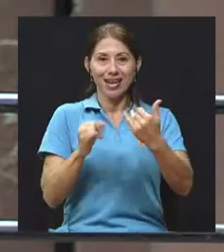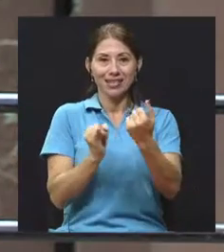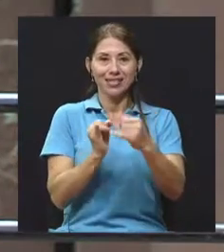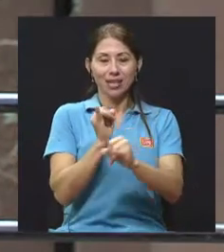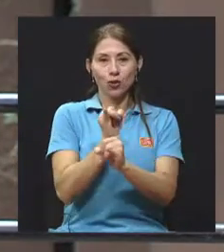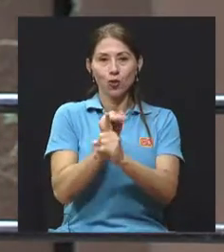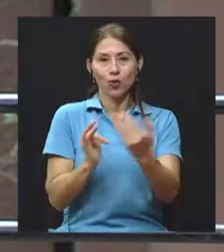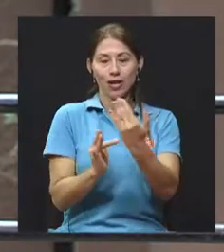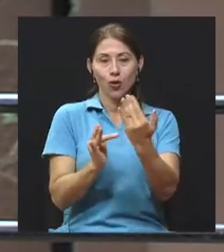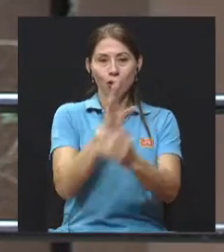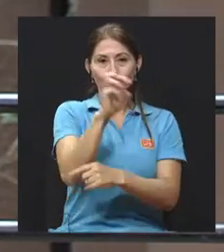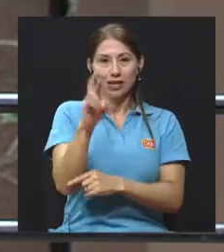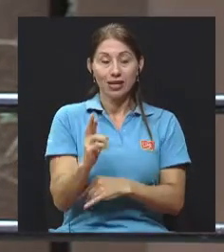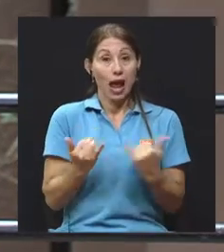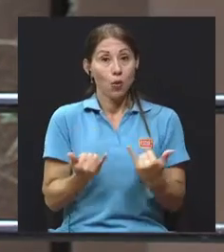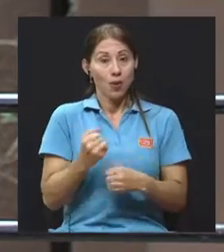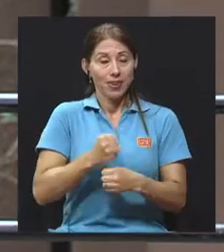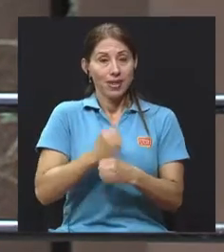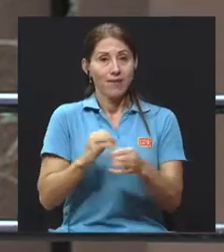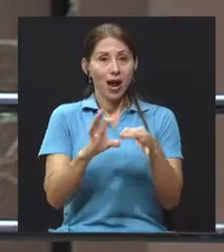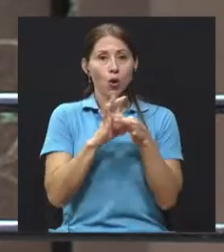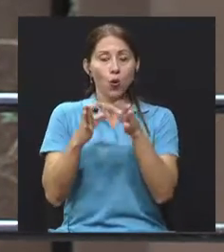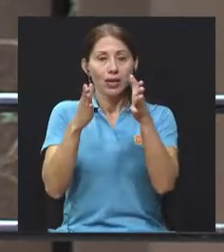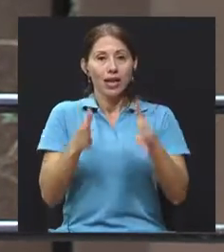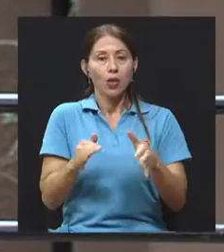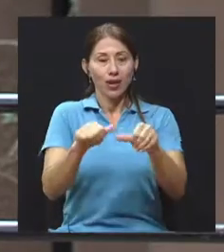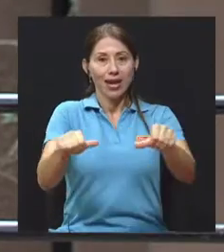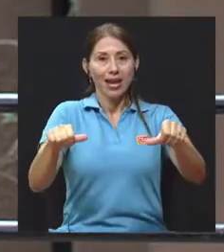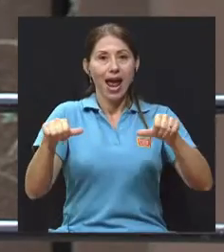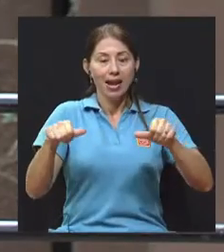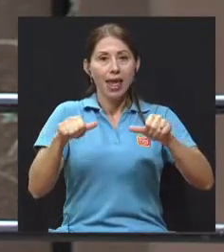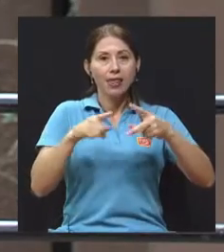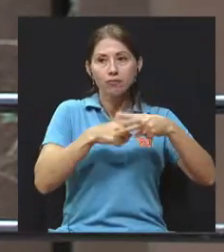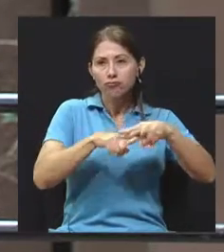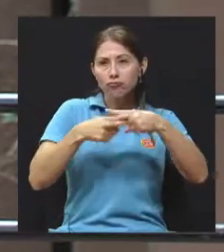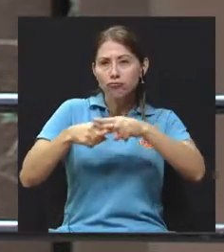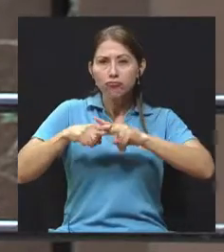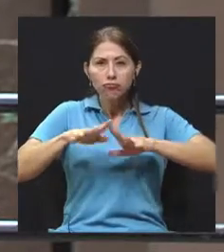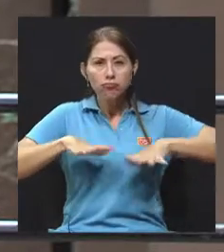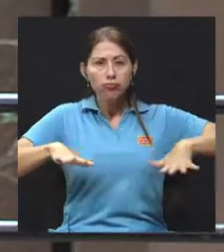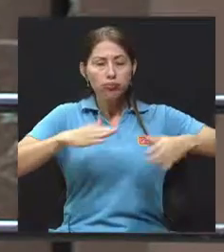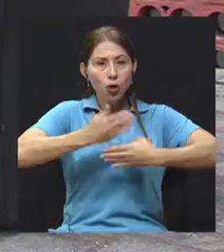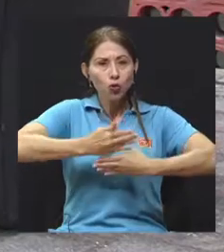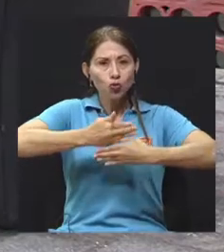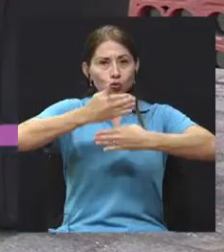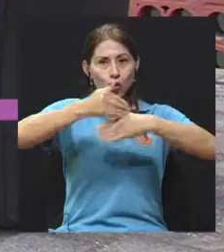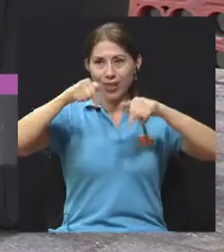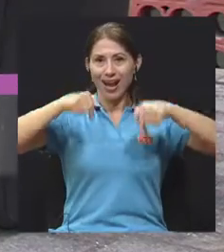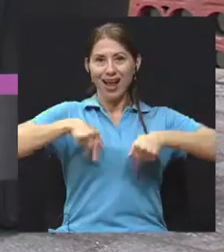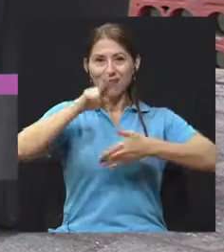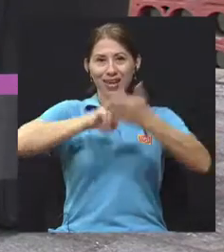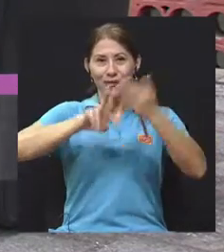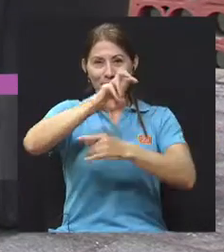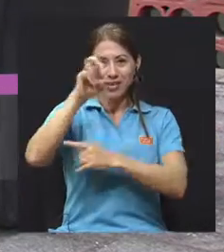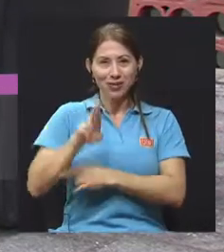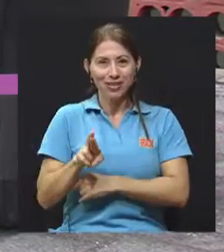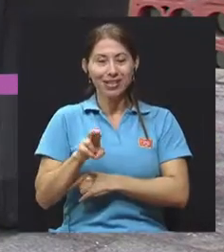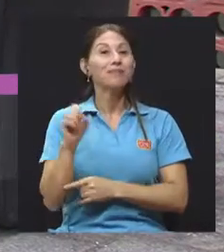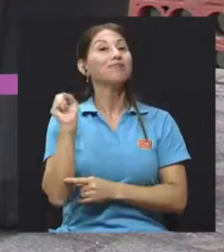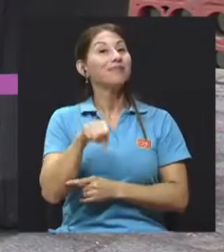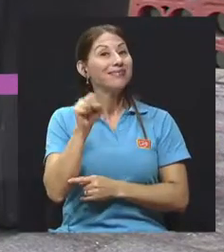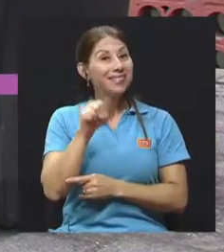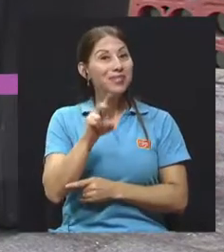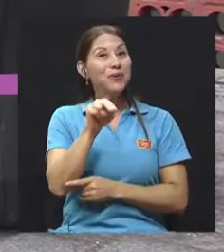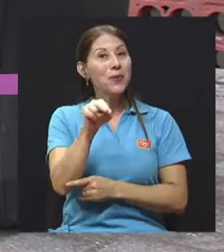Rica y actualmente trabaja como coordinador en el área de mantenimiento y construcción de acá, de la Universidad de Costa Rica. Claro que sí, un